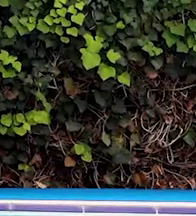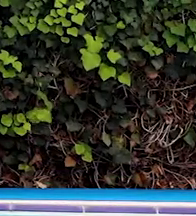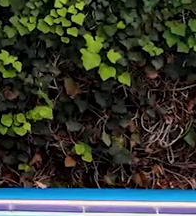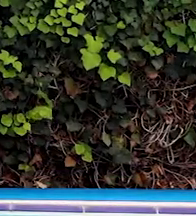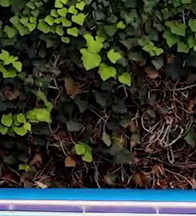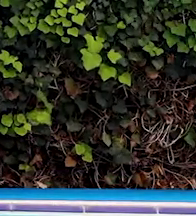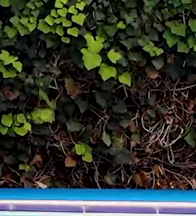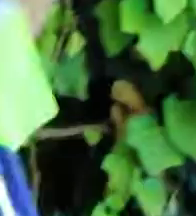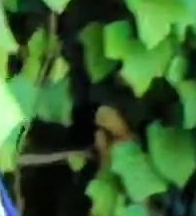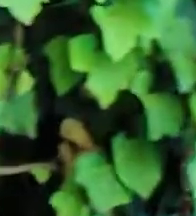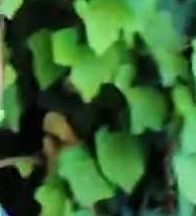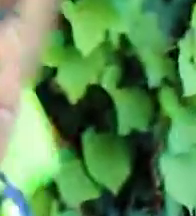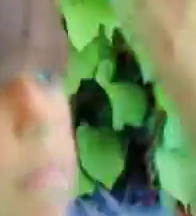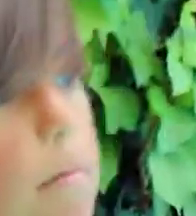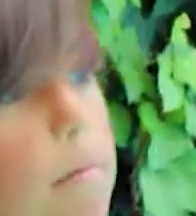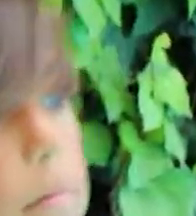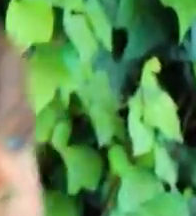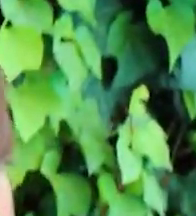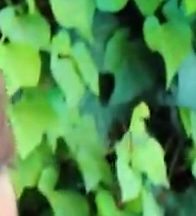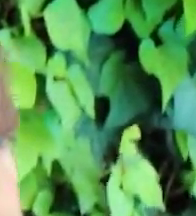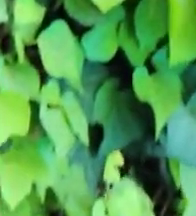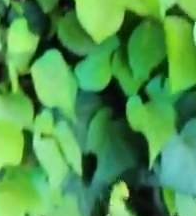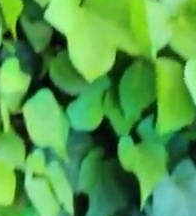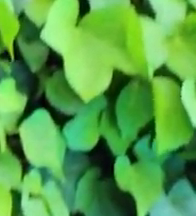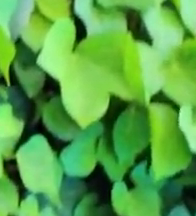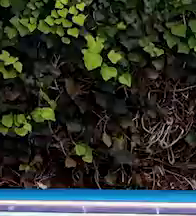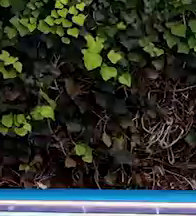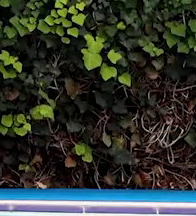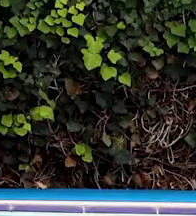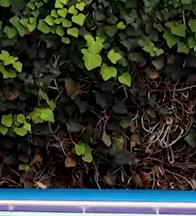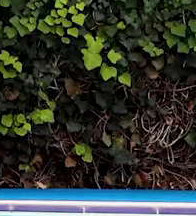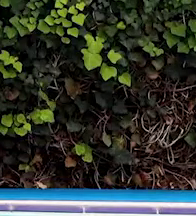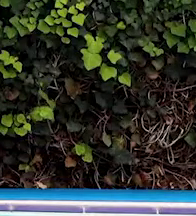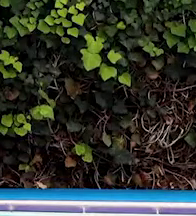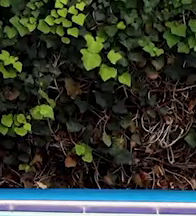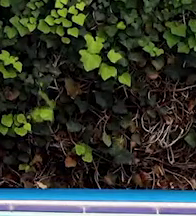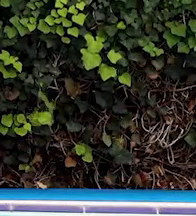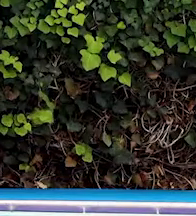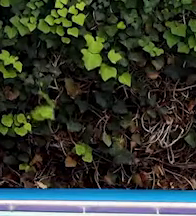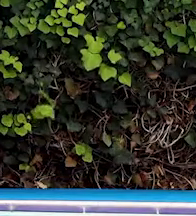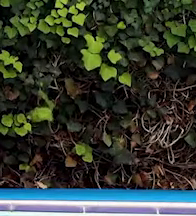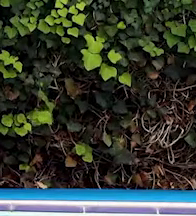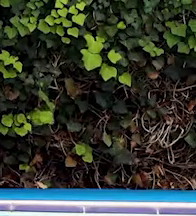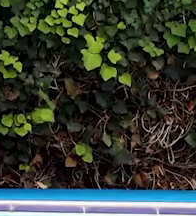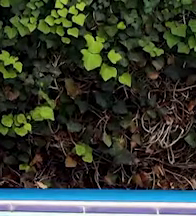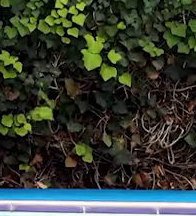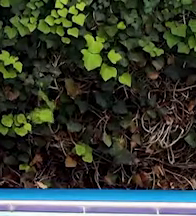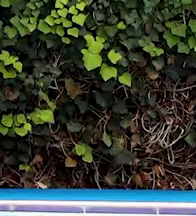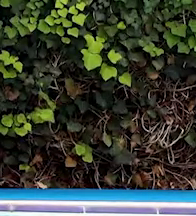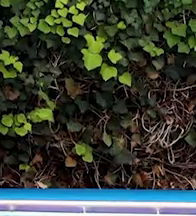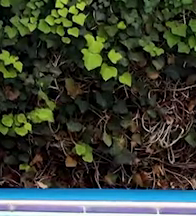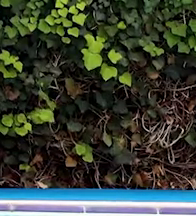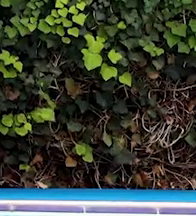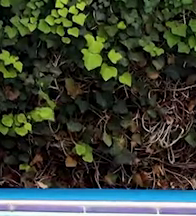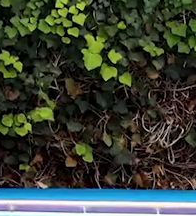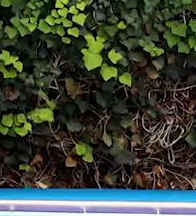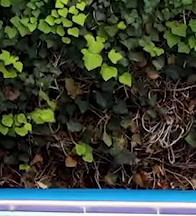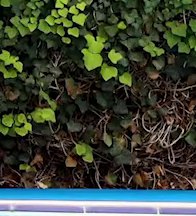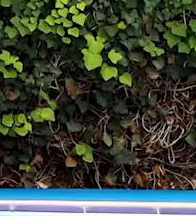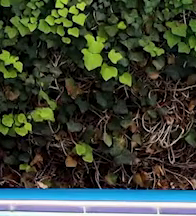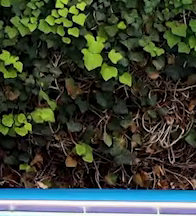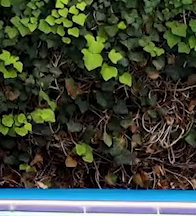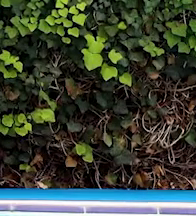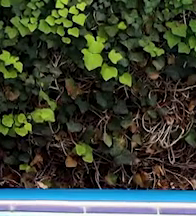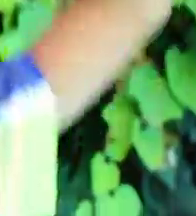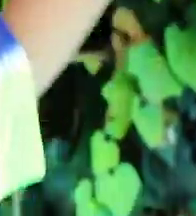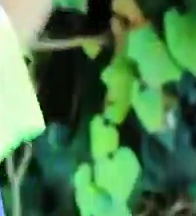del pie contrario. Bien. Hacer una coordinación. se preocupa. Trata